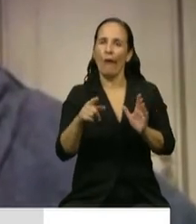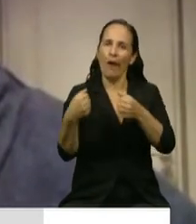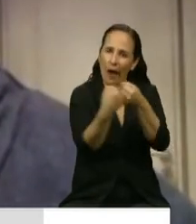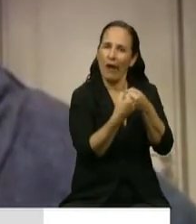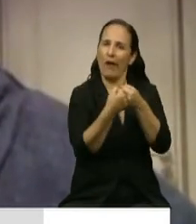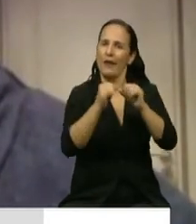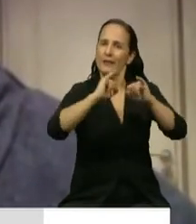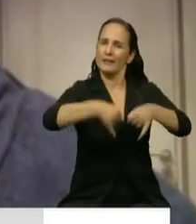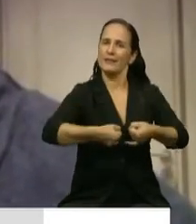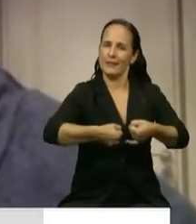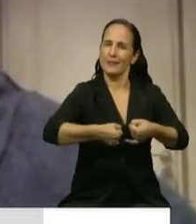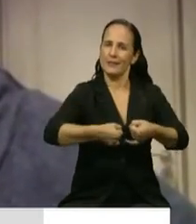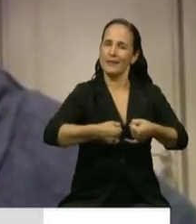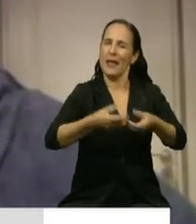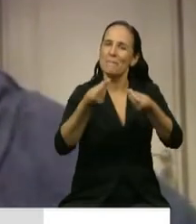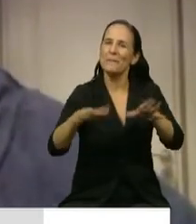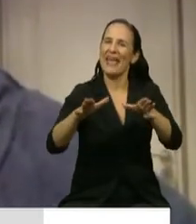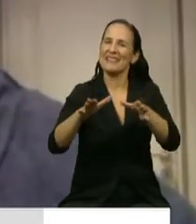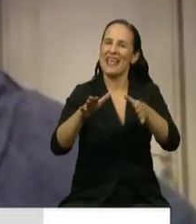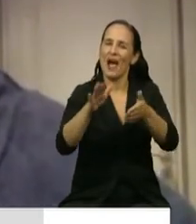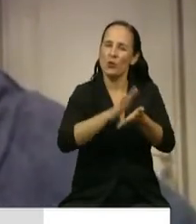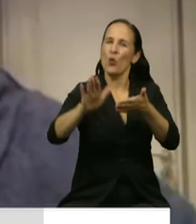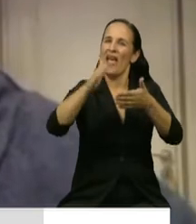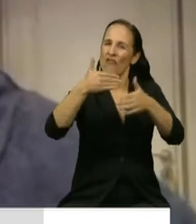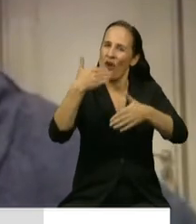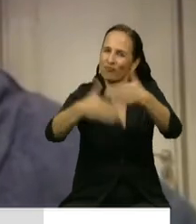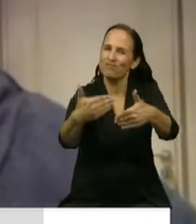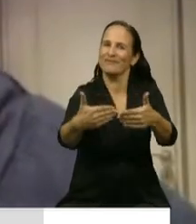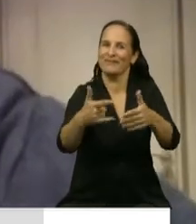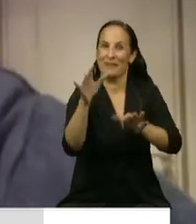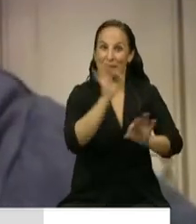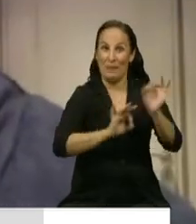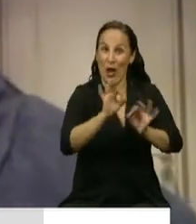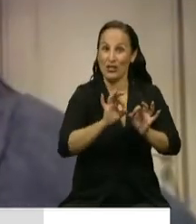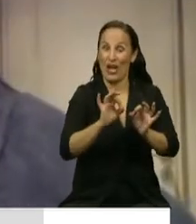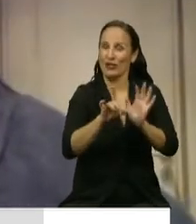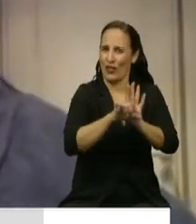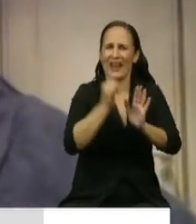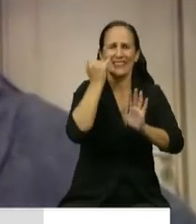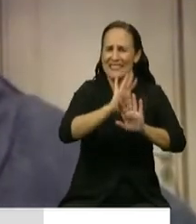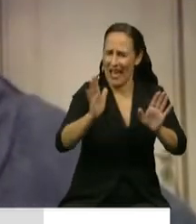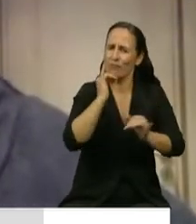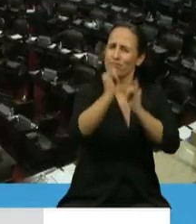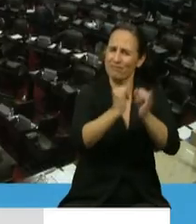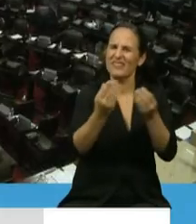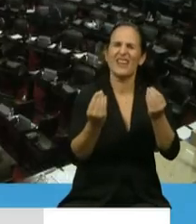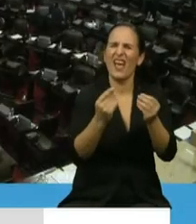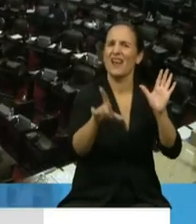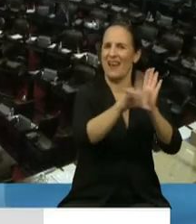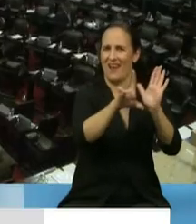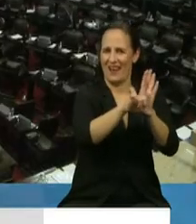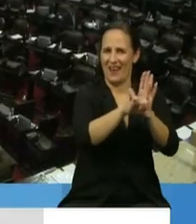de comenzar una nueva era, digamos, con este proyecto que ya se explicó. Es una ley que